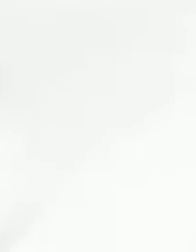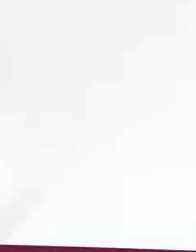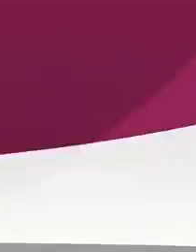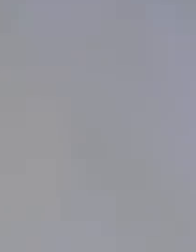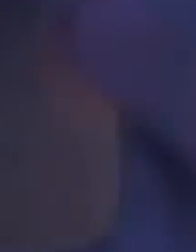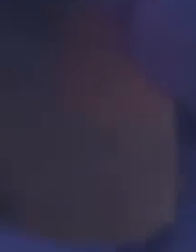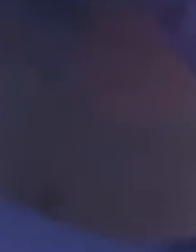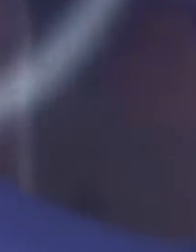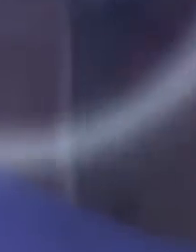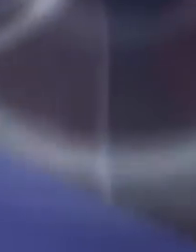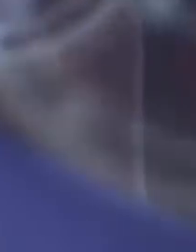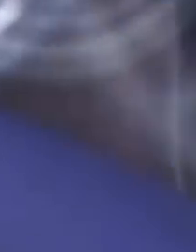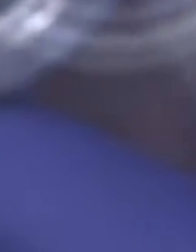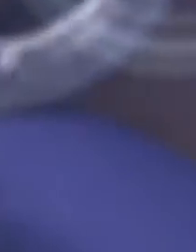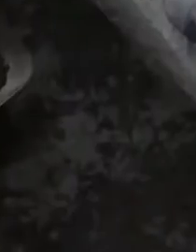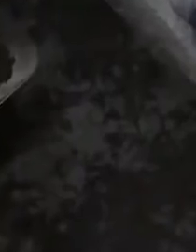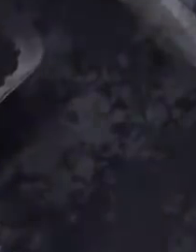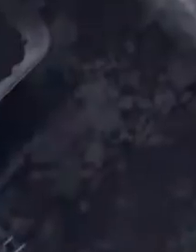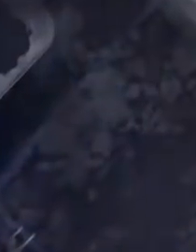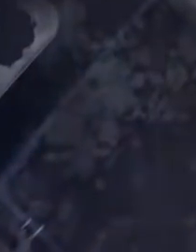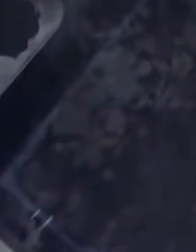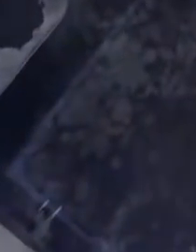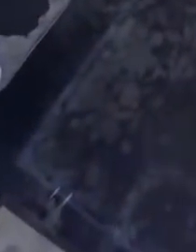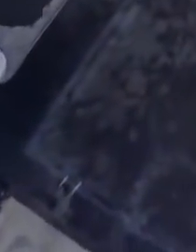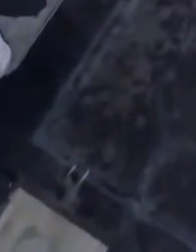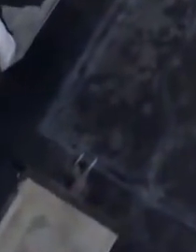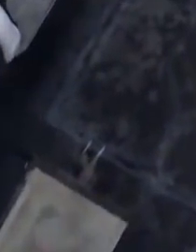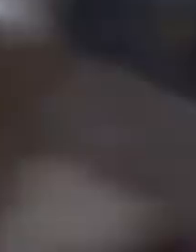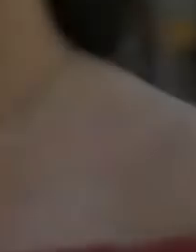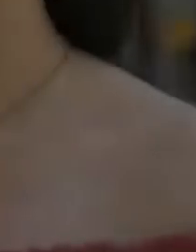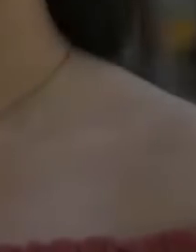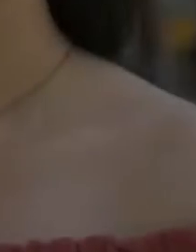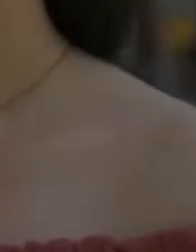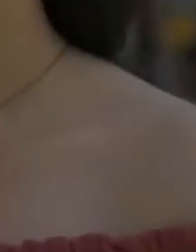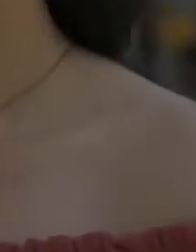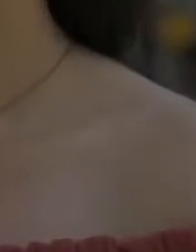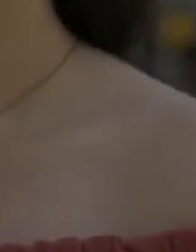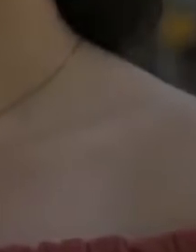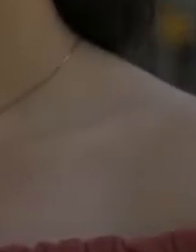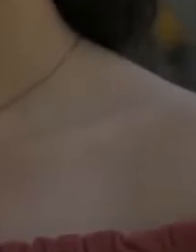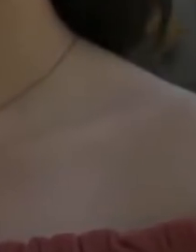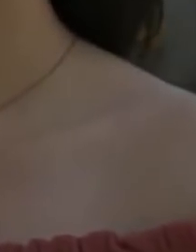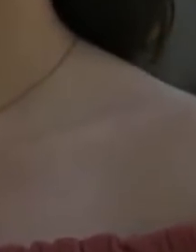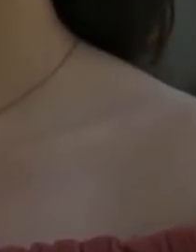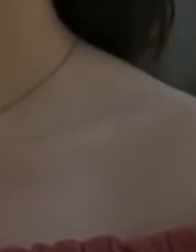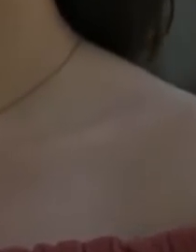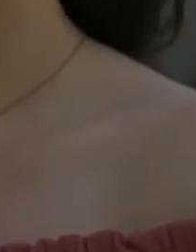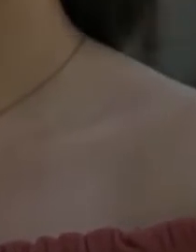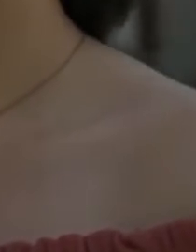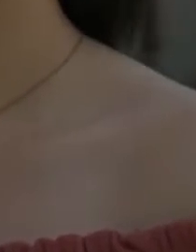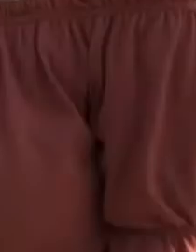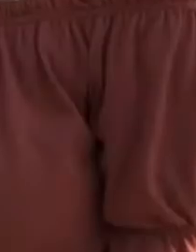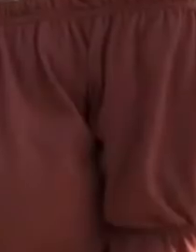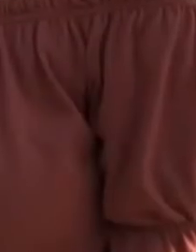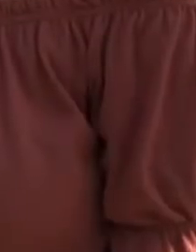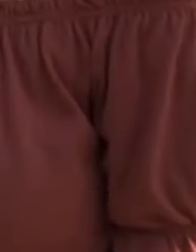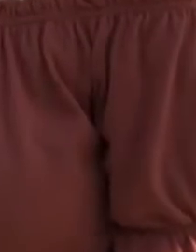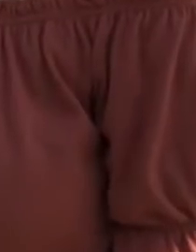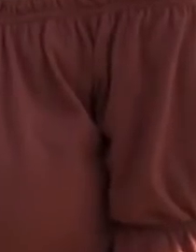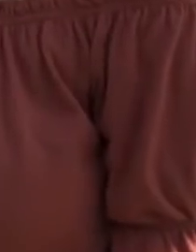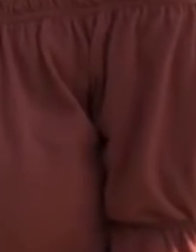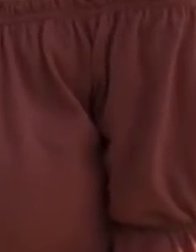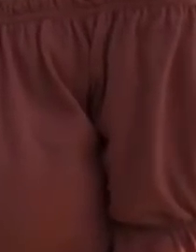Pertenecer al Instituto Politécnico Nacional es un orgullo y se siente bastante bien, ya que el nivel académico es muy bueno y los maestros son